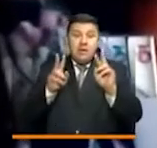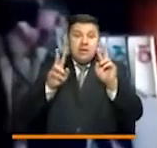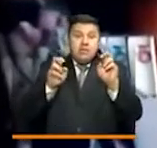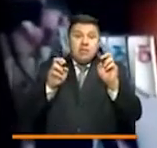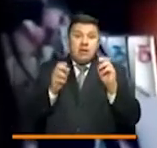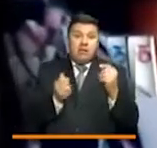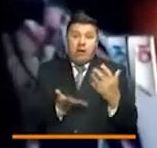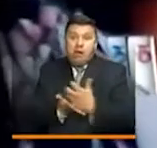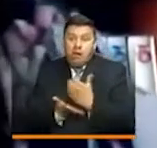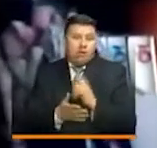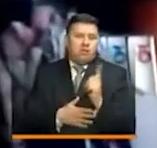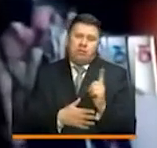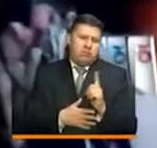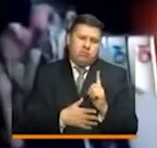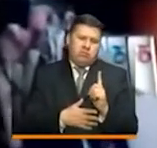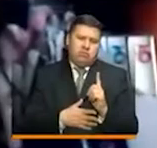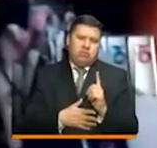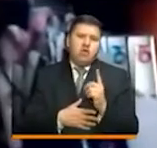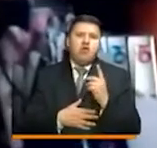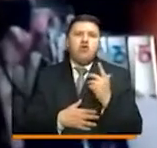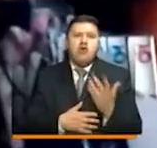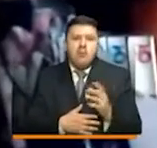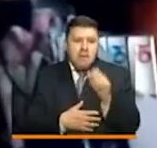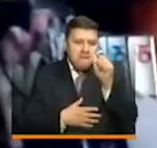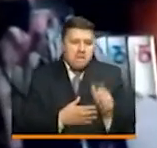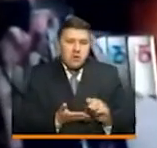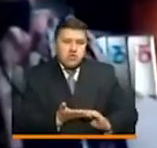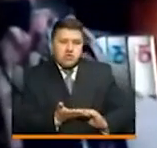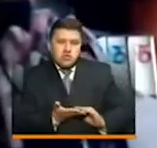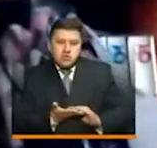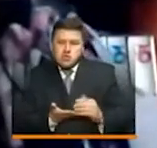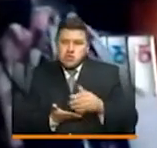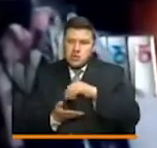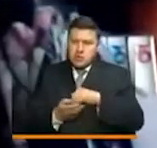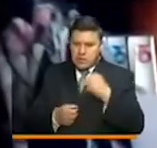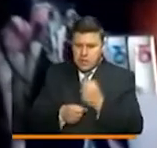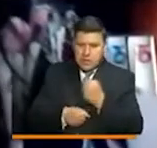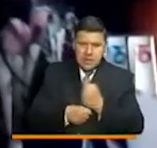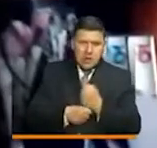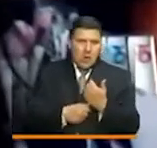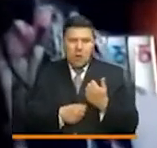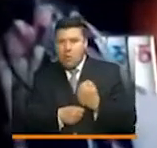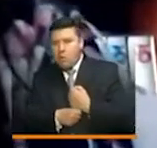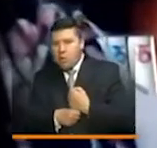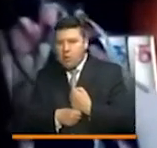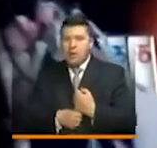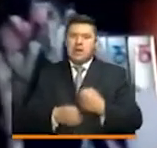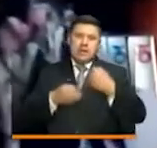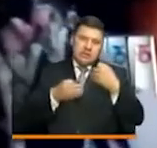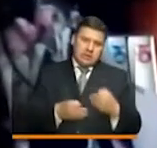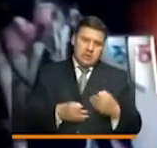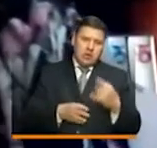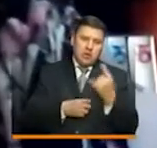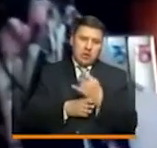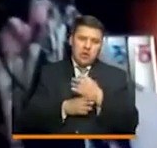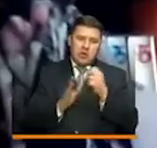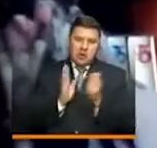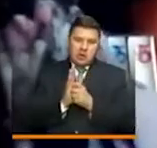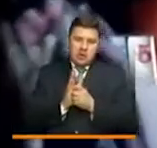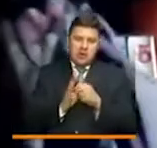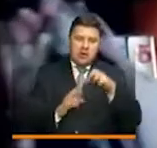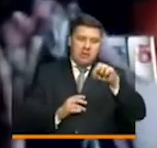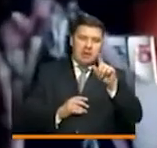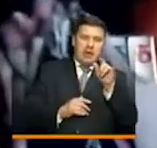lucro, sino un tema de cómo las personas pueden retomar sus labores de manera segura utilizando pues PALI